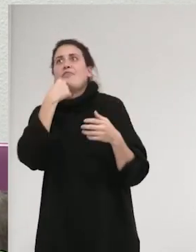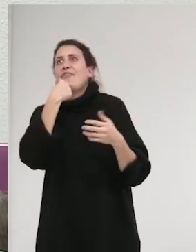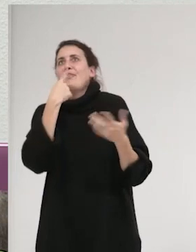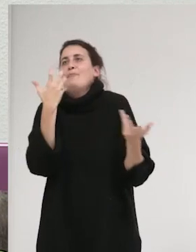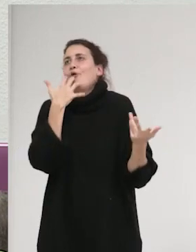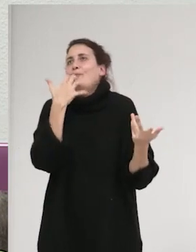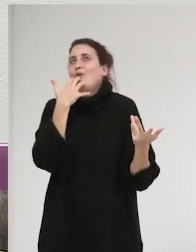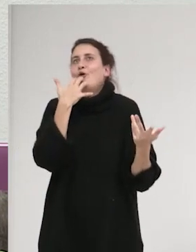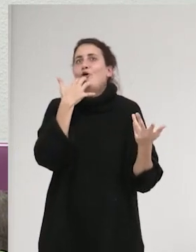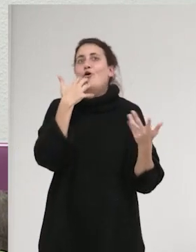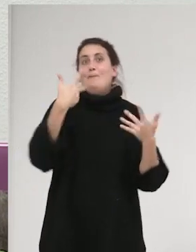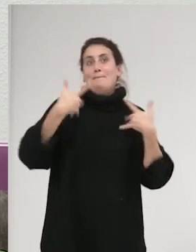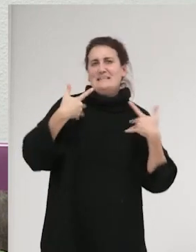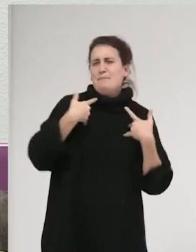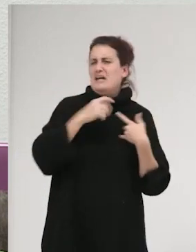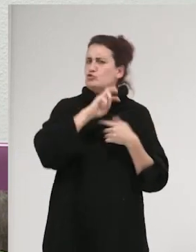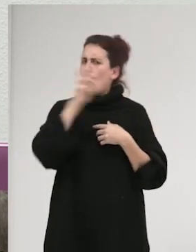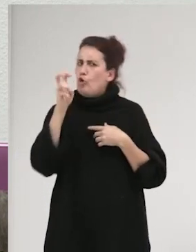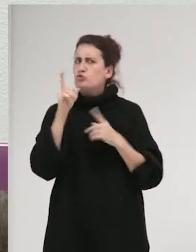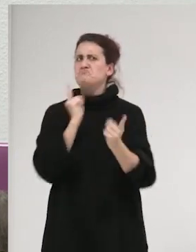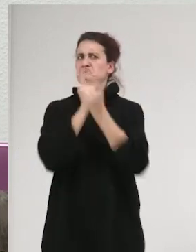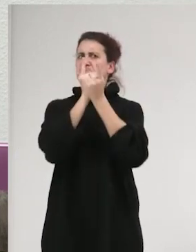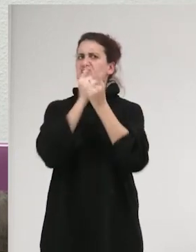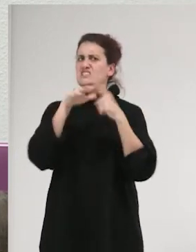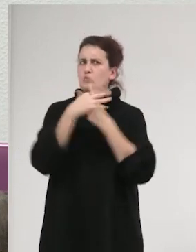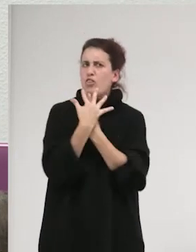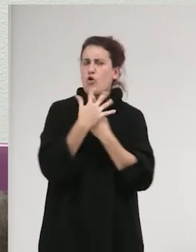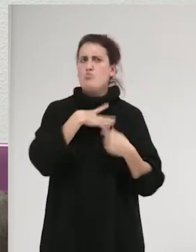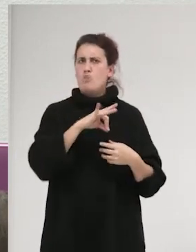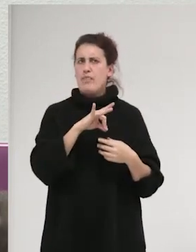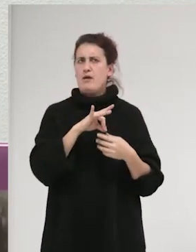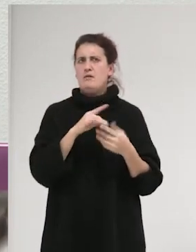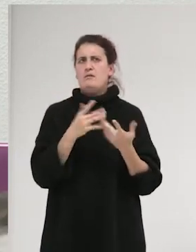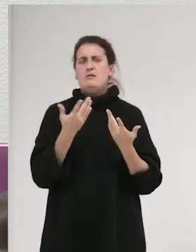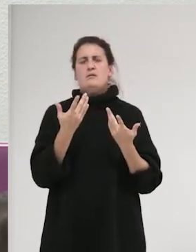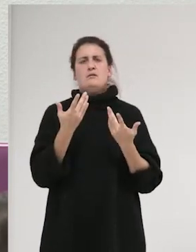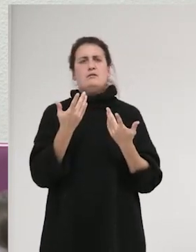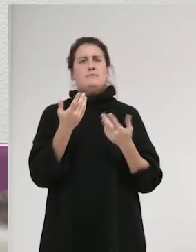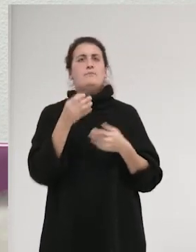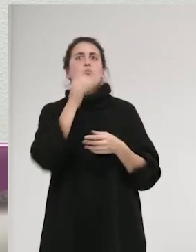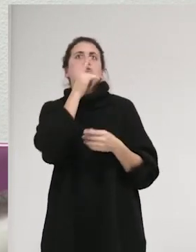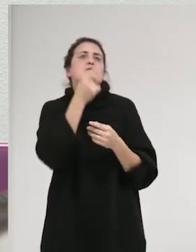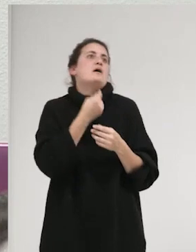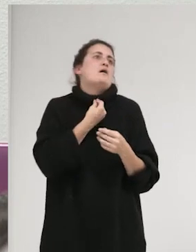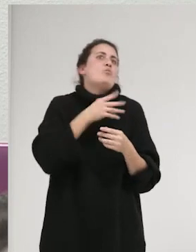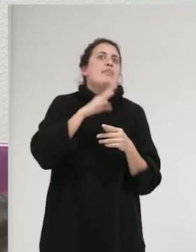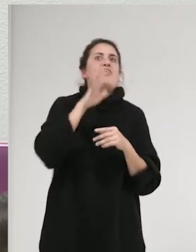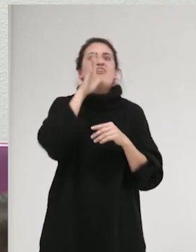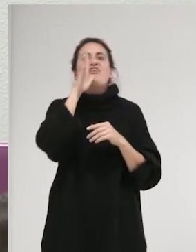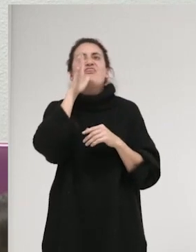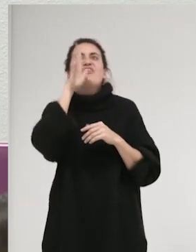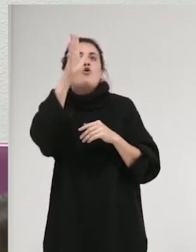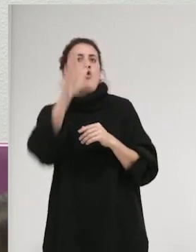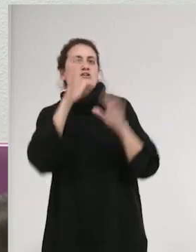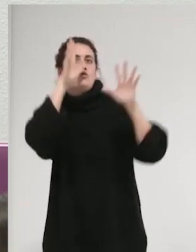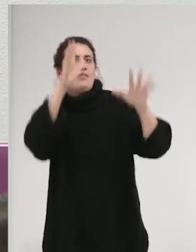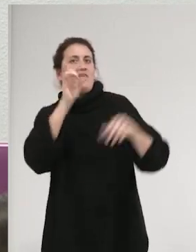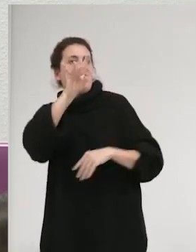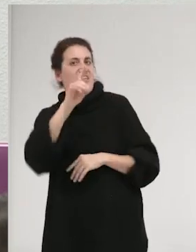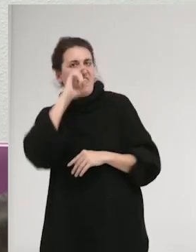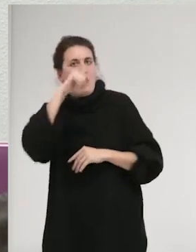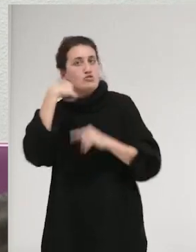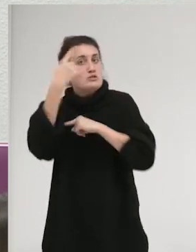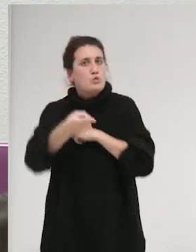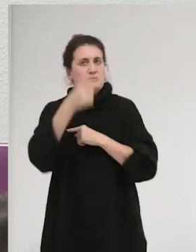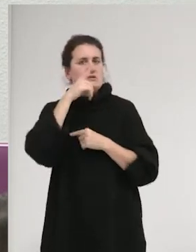tienen otras formas de enfrentar la situación, probablemente, pues no, a lo mejor después de cinco años, de diez o de quince, no siguen estando.